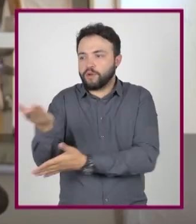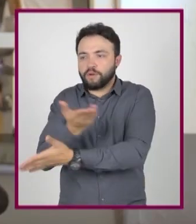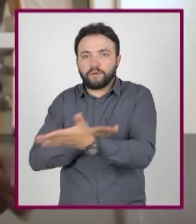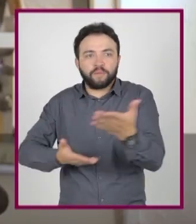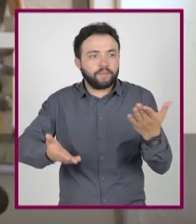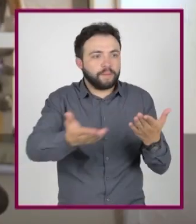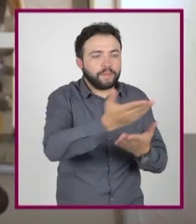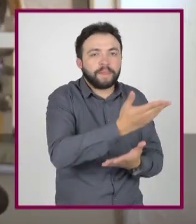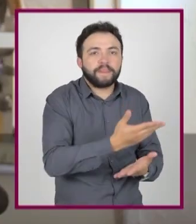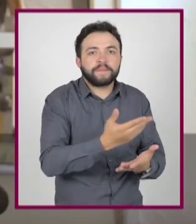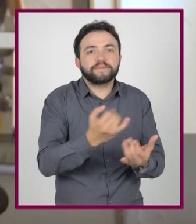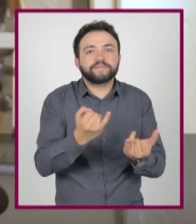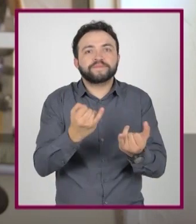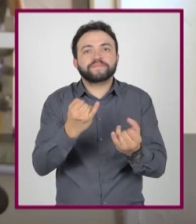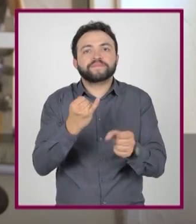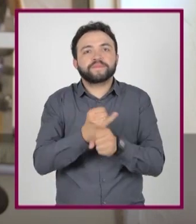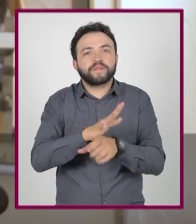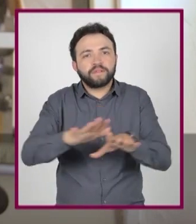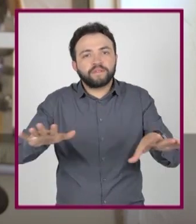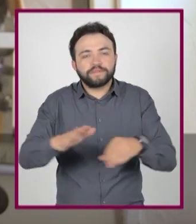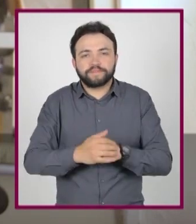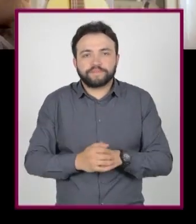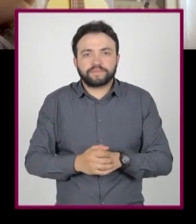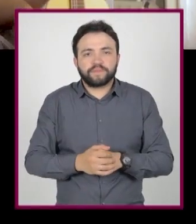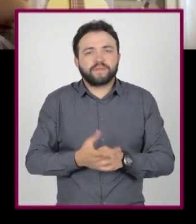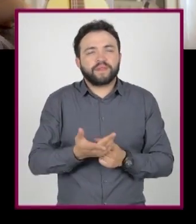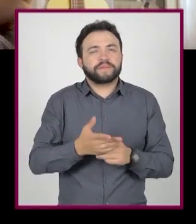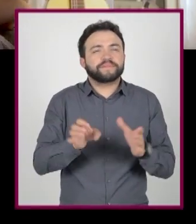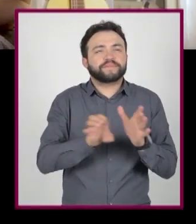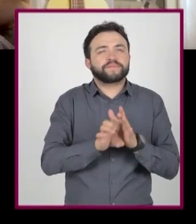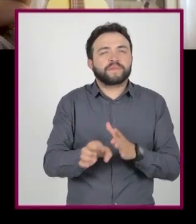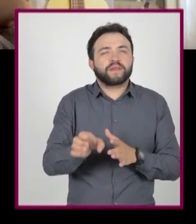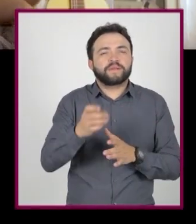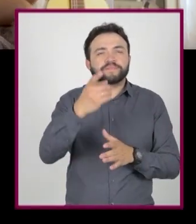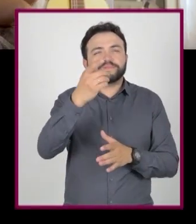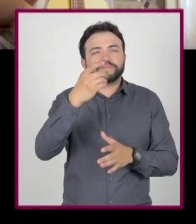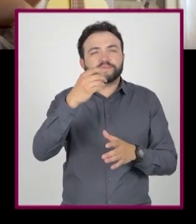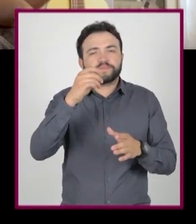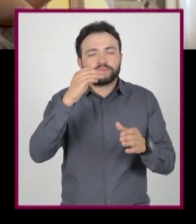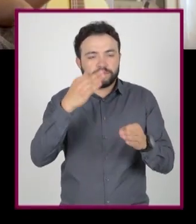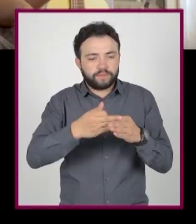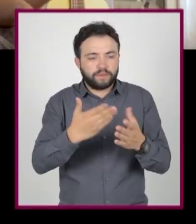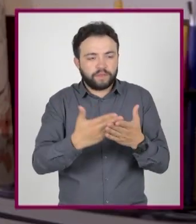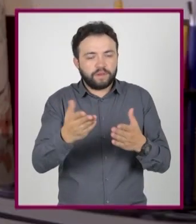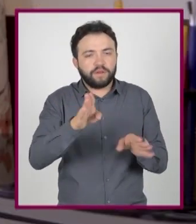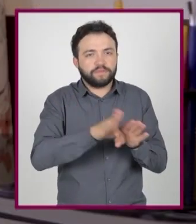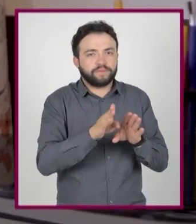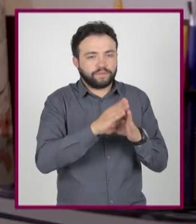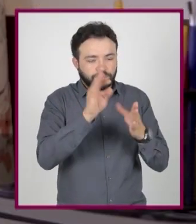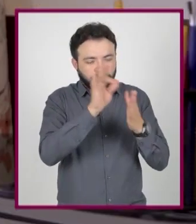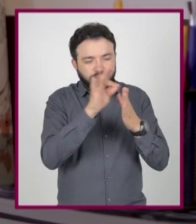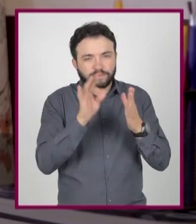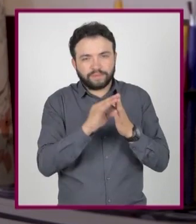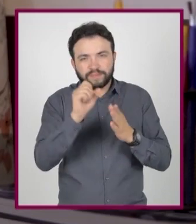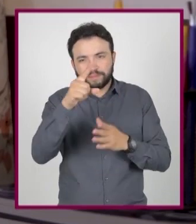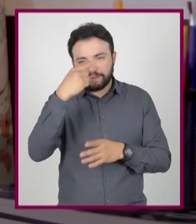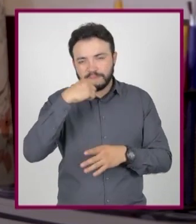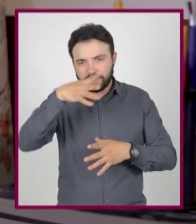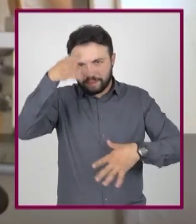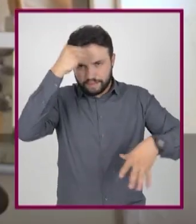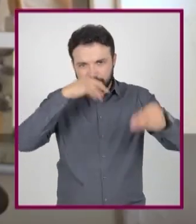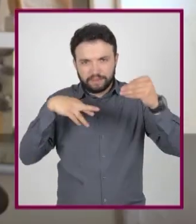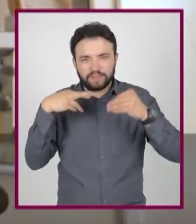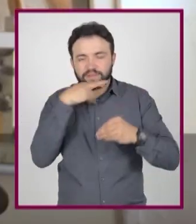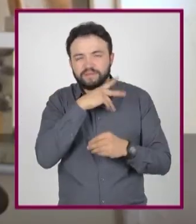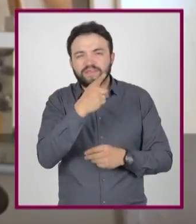Si tuvieras que hacer una revisión de lo que hemos visto hasta el momento sobre los tips para aprender rápido, ¿qué dirías? Creo que ahora sí me agarraste en